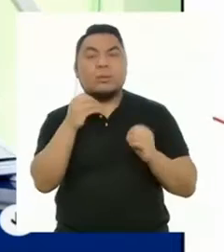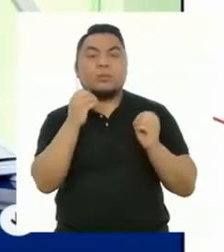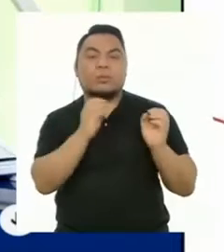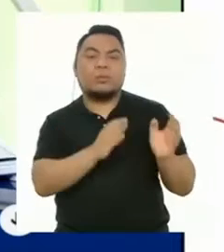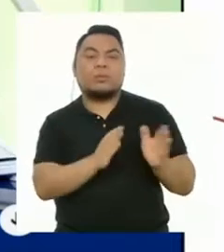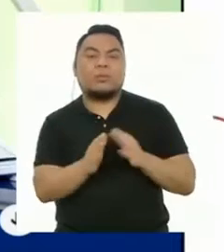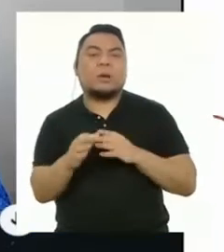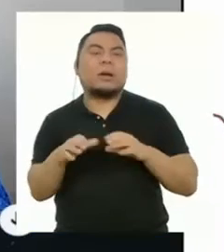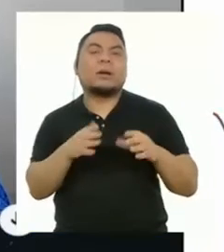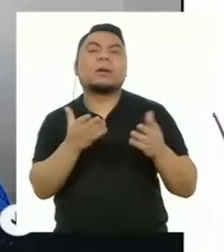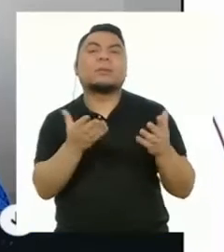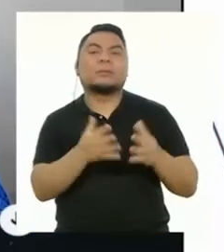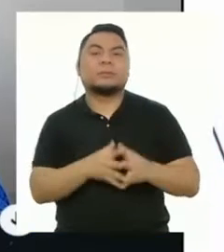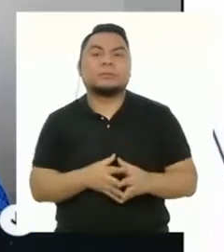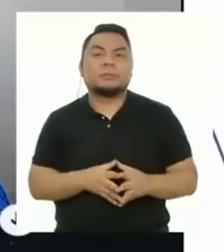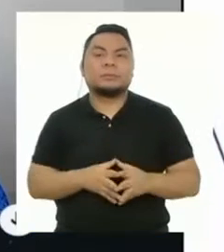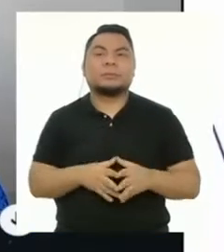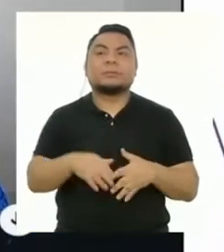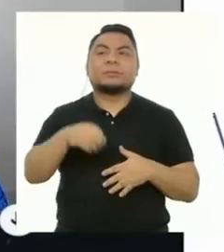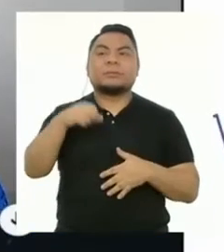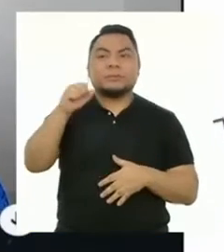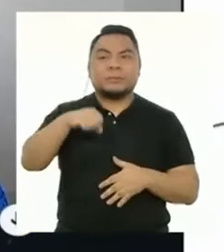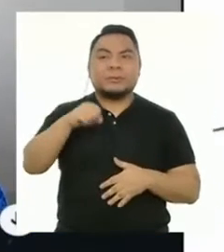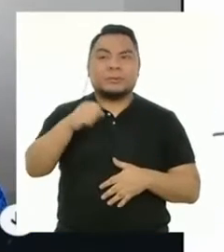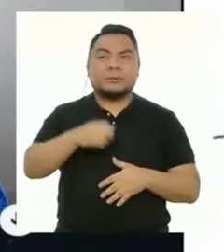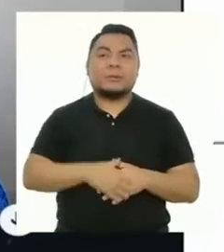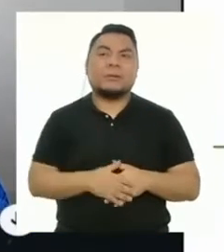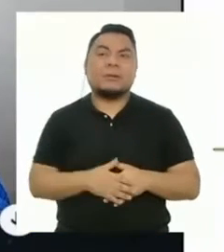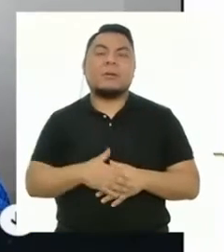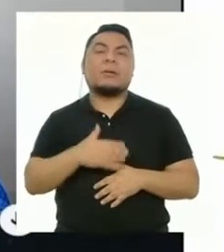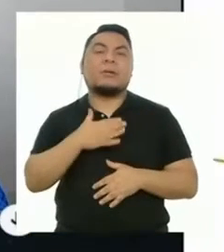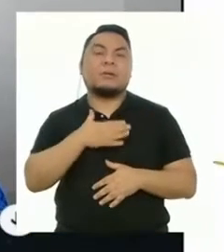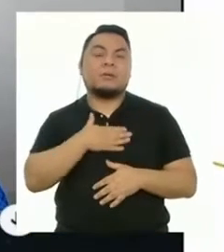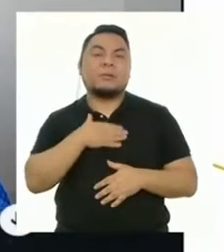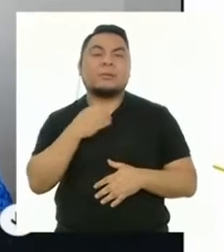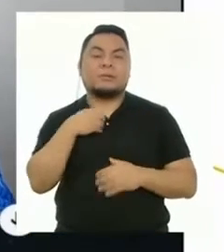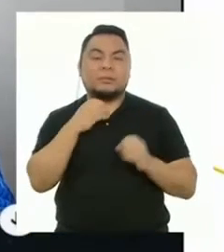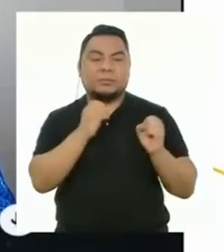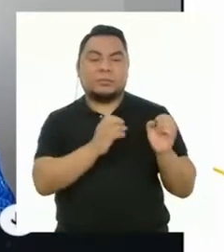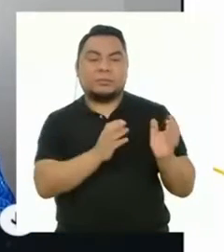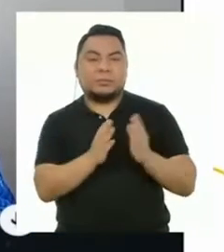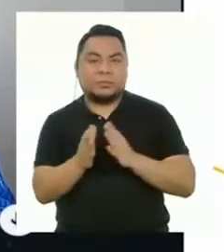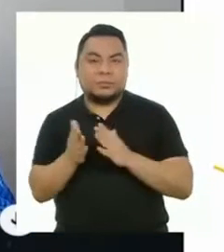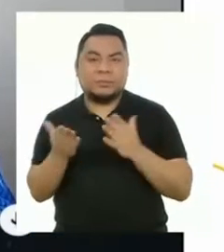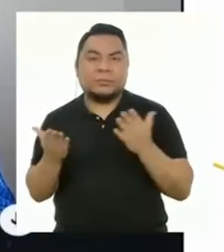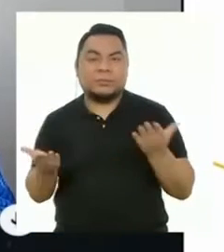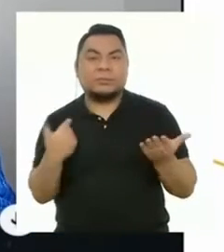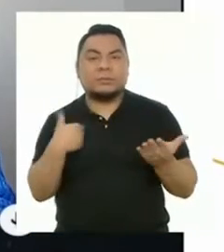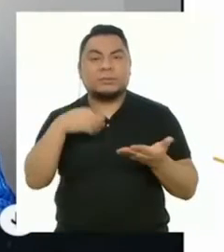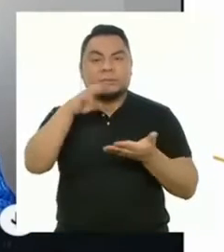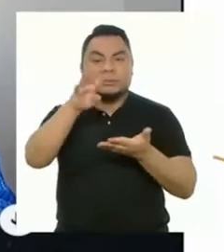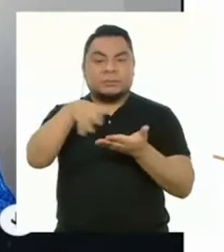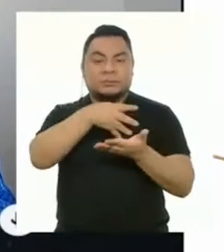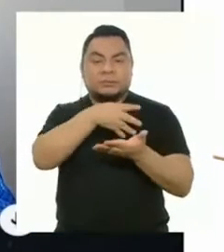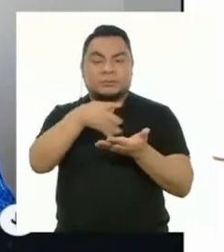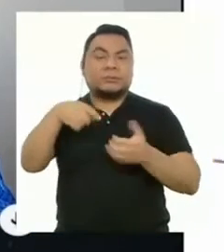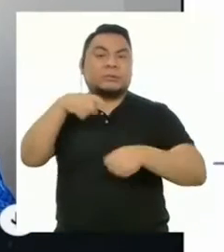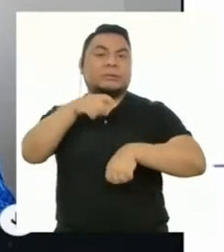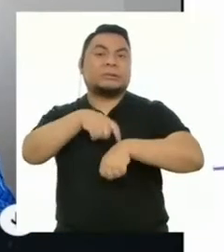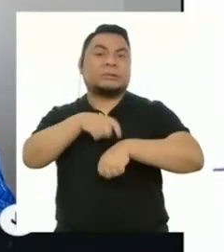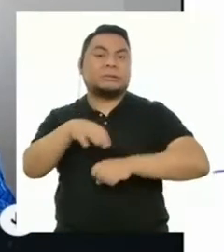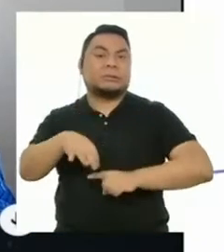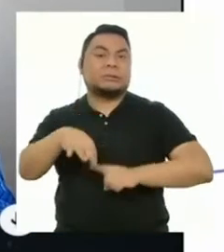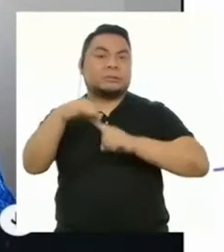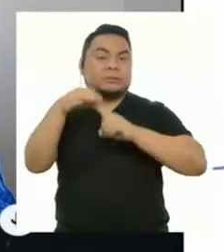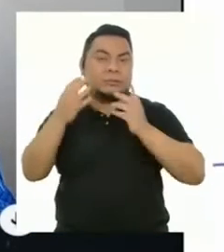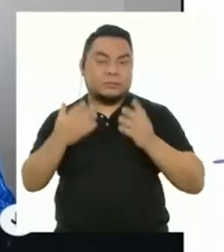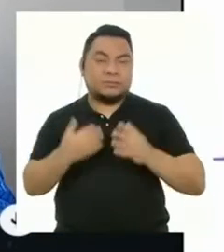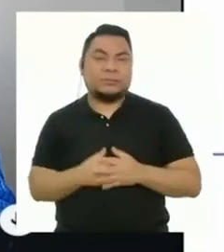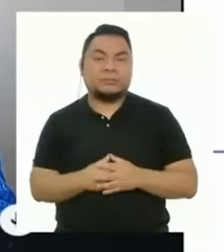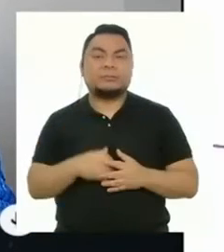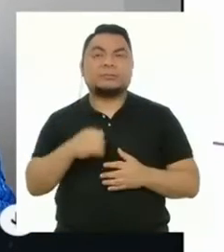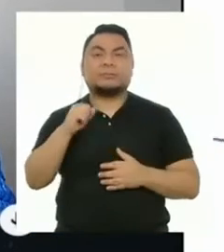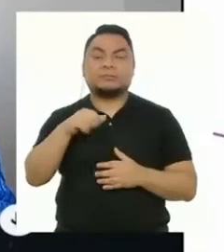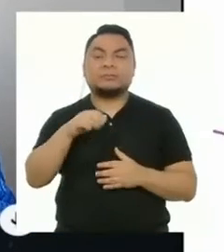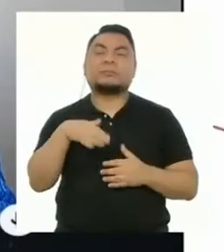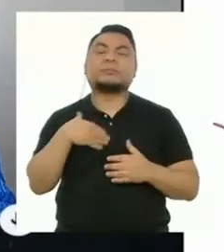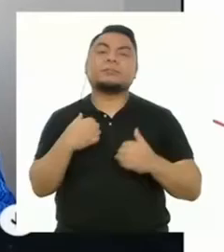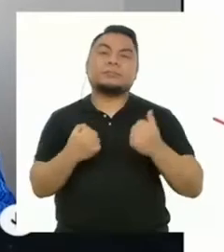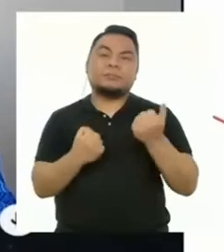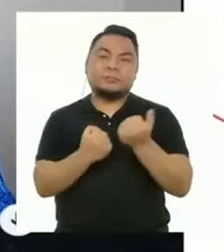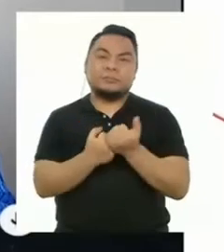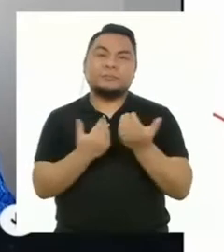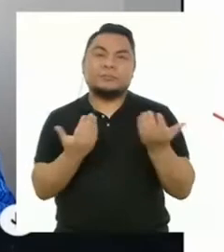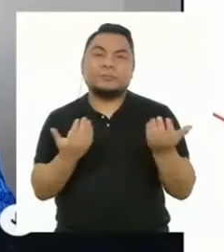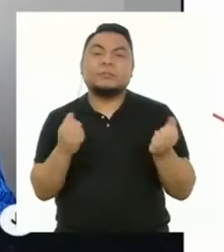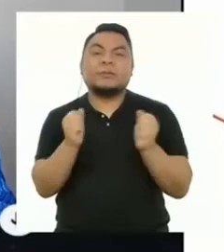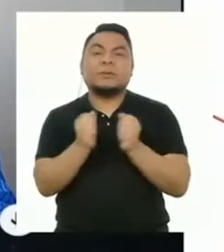te organizas para hacerlo? Sí, me he estado organizando mediante horarios específicos. Y me apoyo